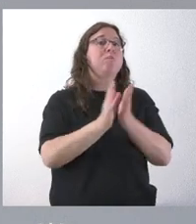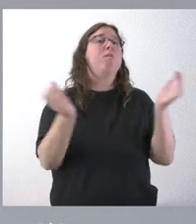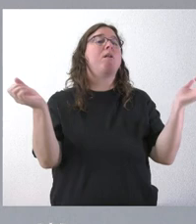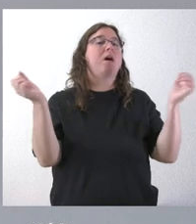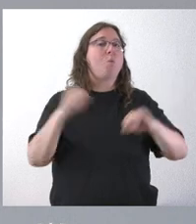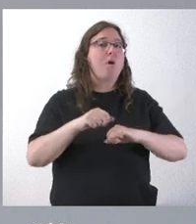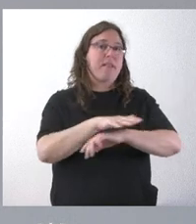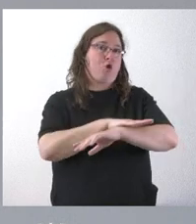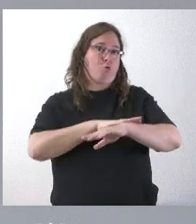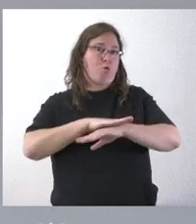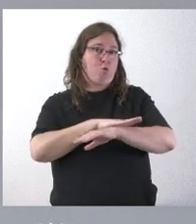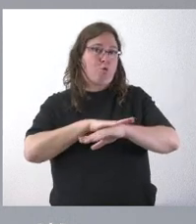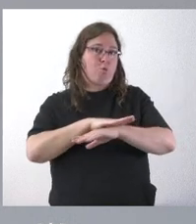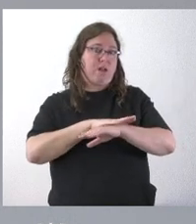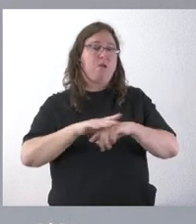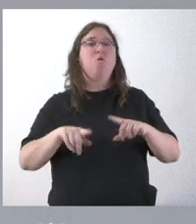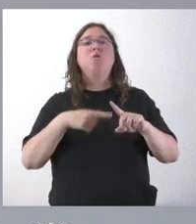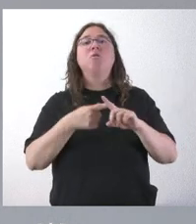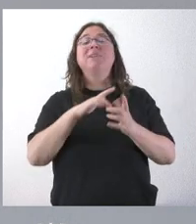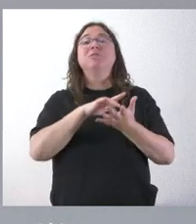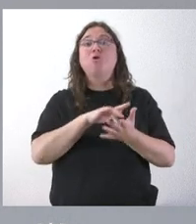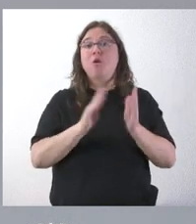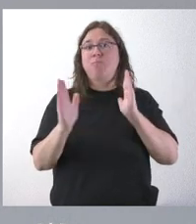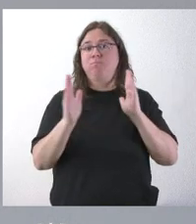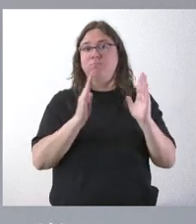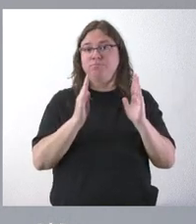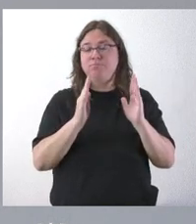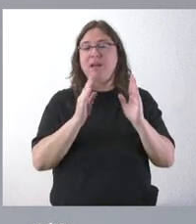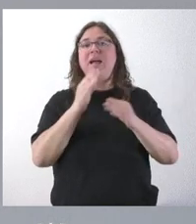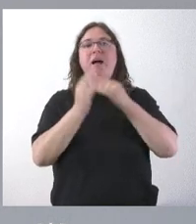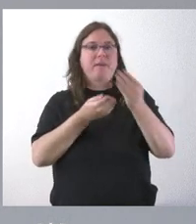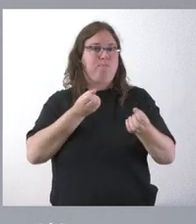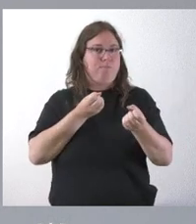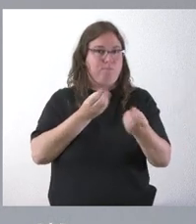regional y del que, lógicamente, cuando llegue el momento, les daremos cuenta